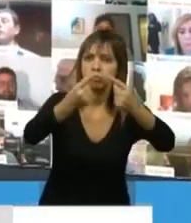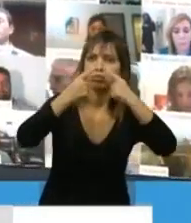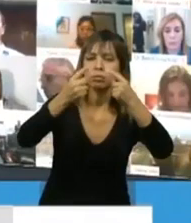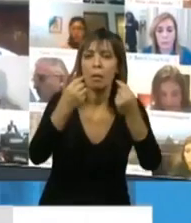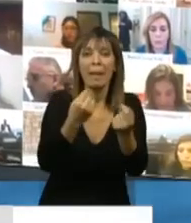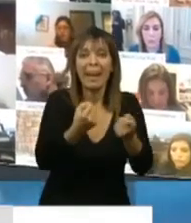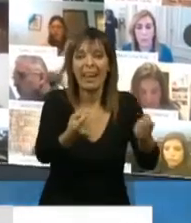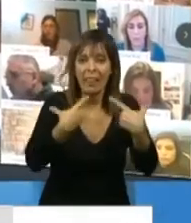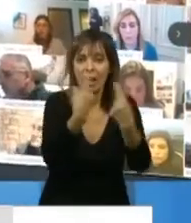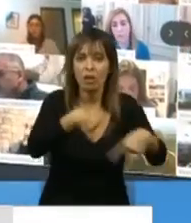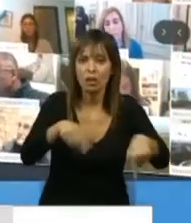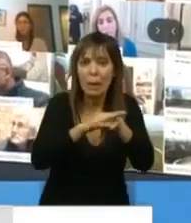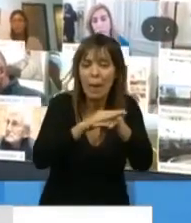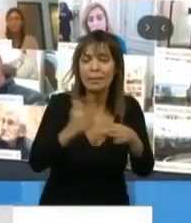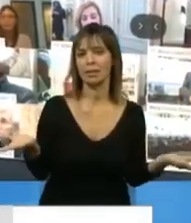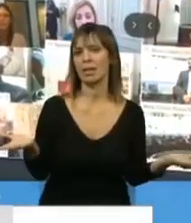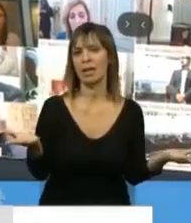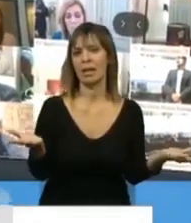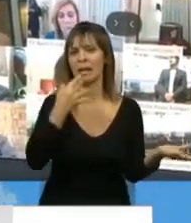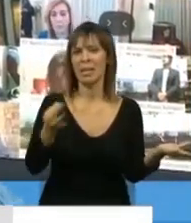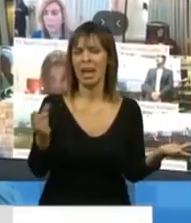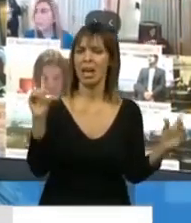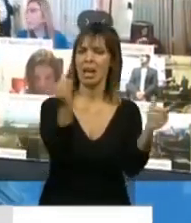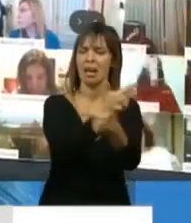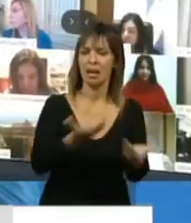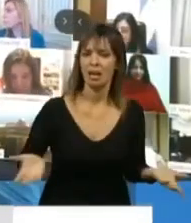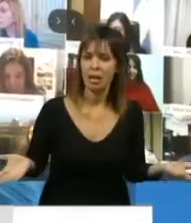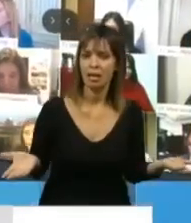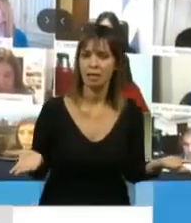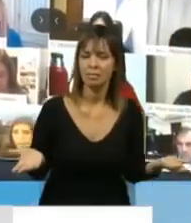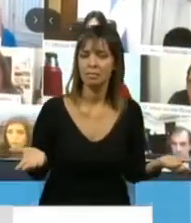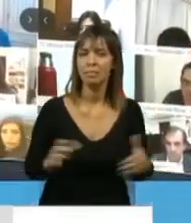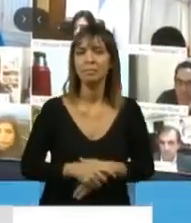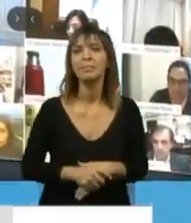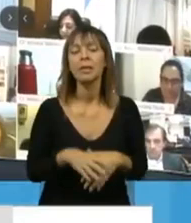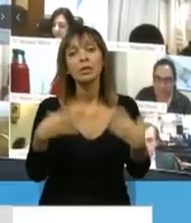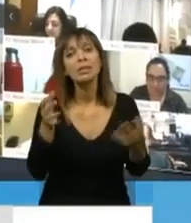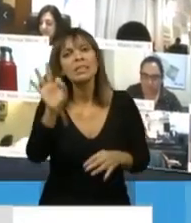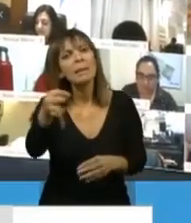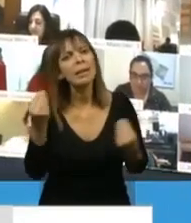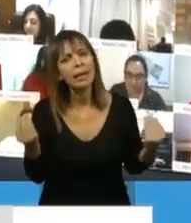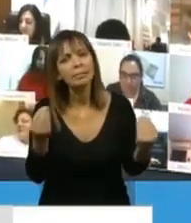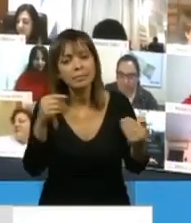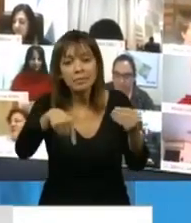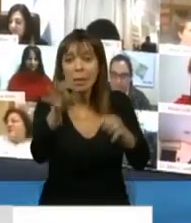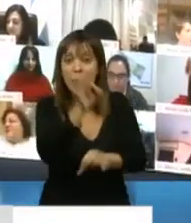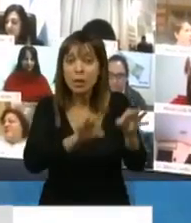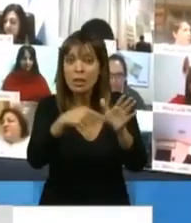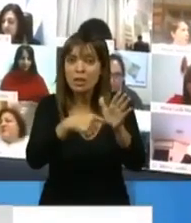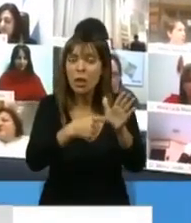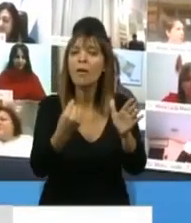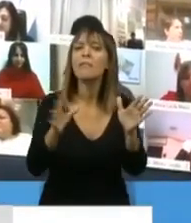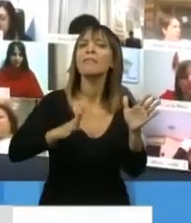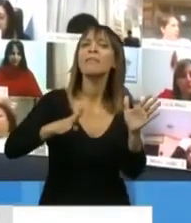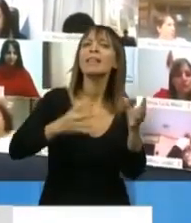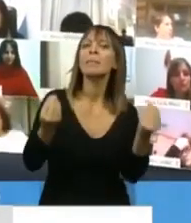elemental. Es realmente un escándalo. Entonces, ¿saben qué no tiene este proyecto de ley? Y yo entiendo que debe